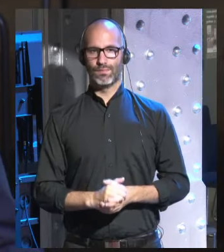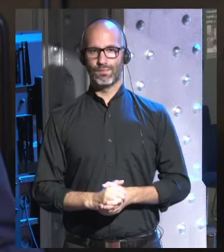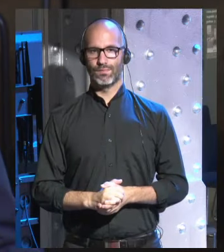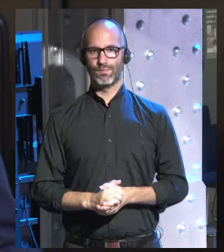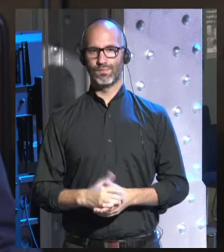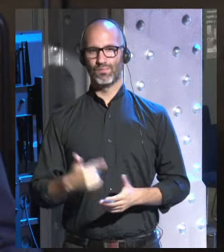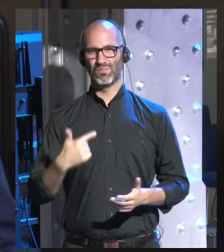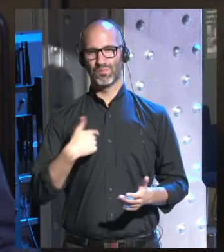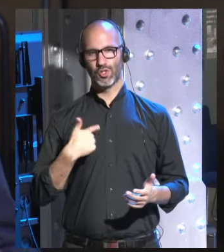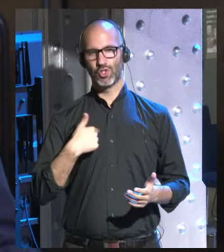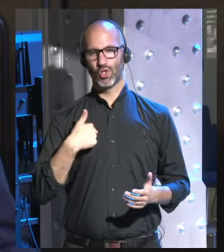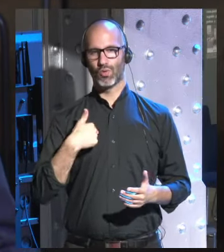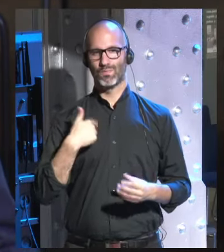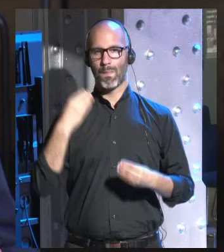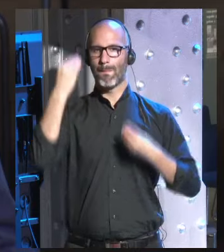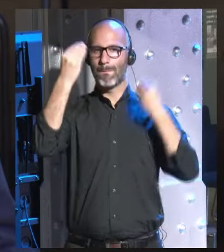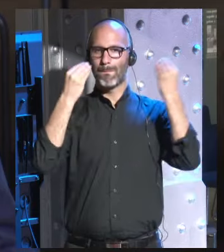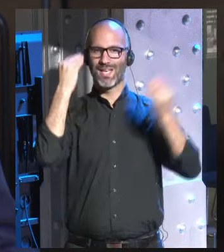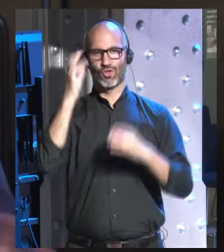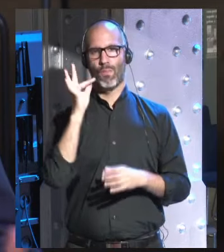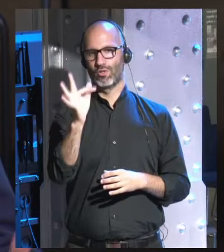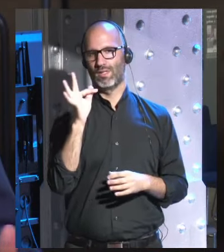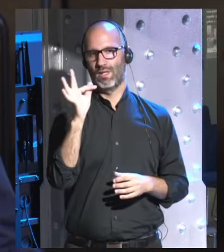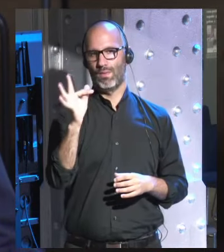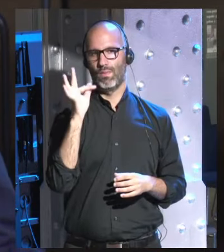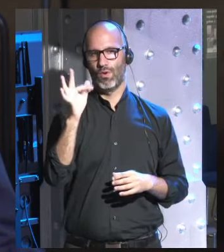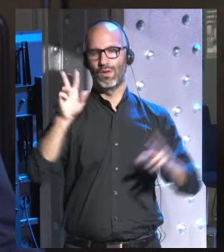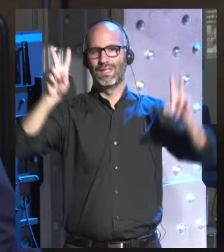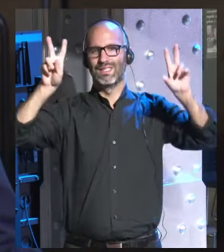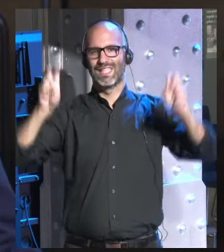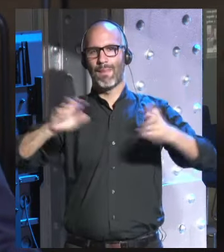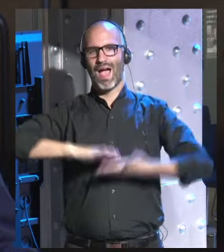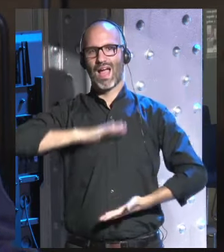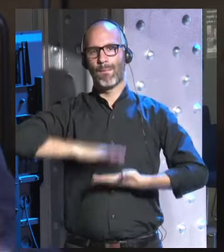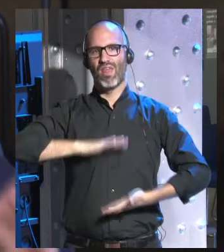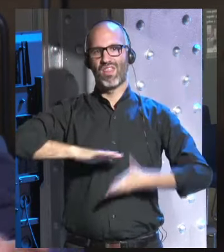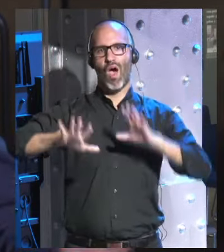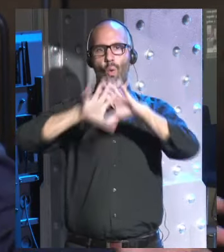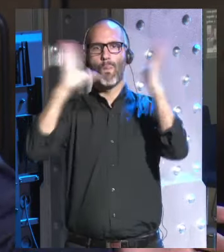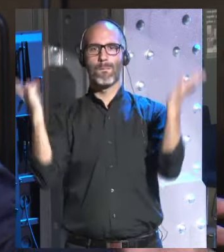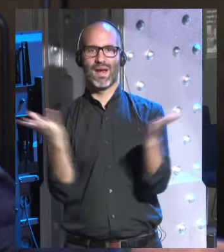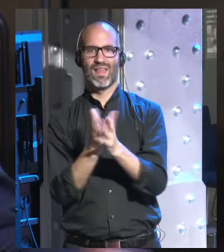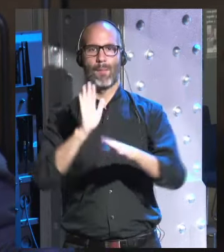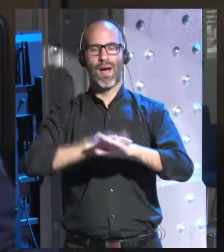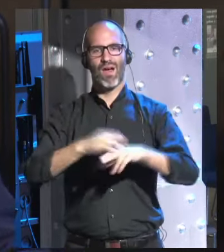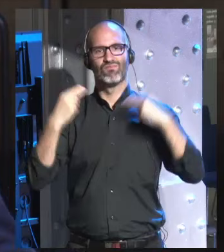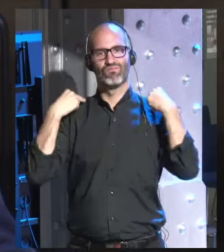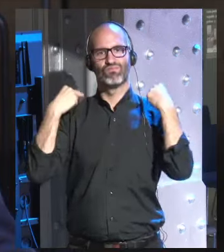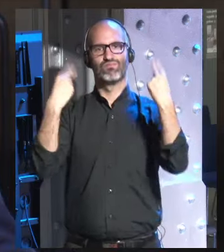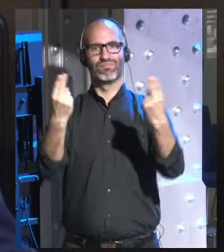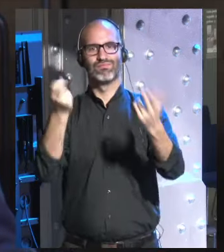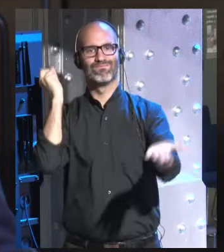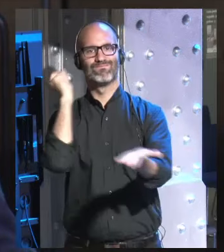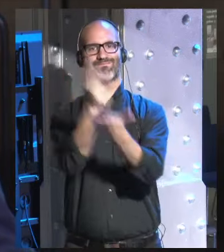tiendo a ser algo más optimista sobre la capacidad de la humanidad para enfrentarse a este